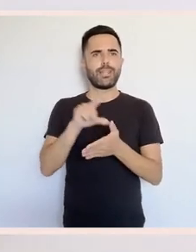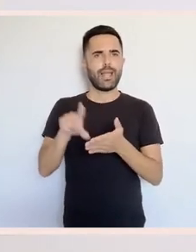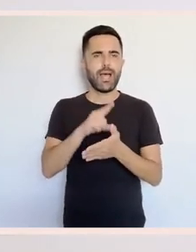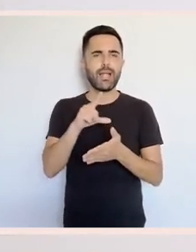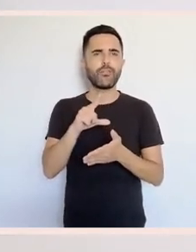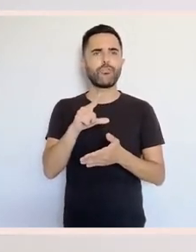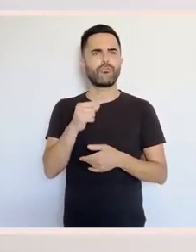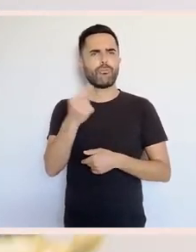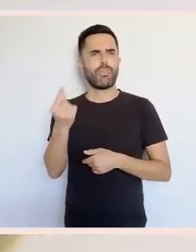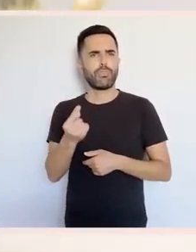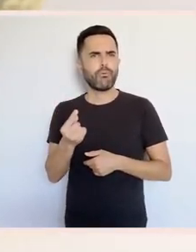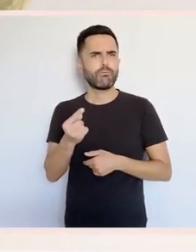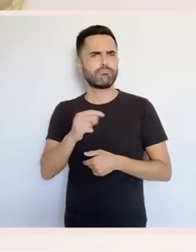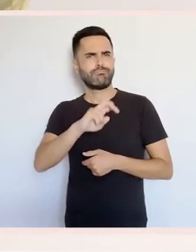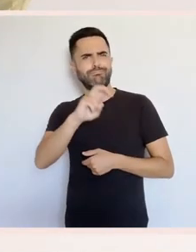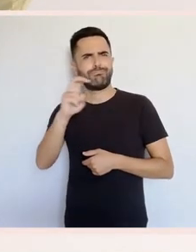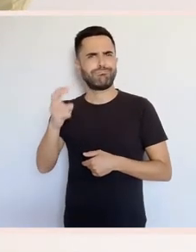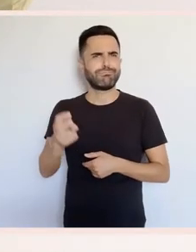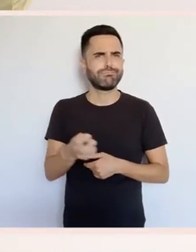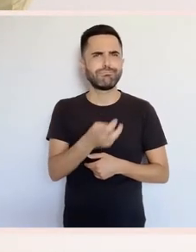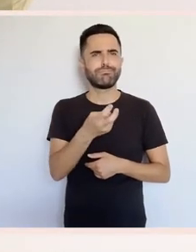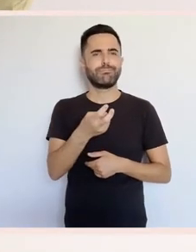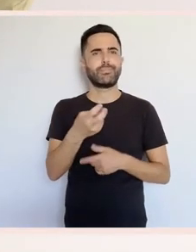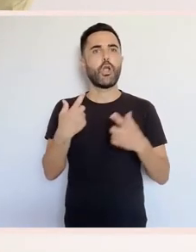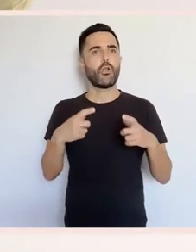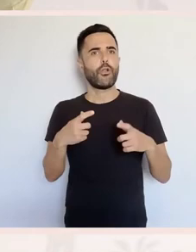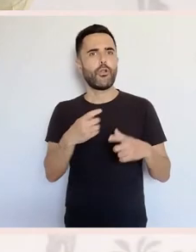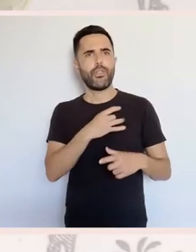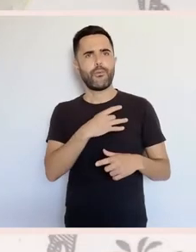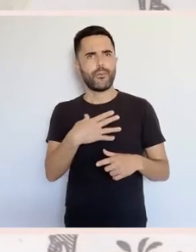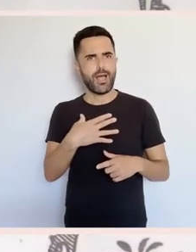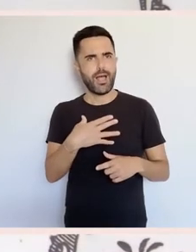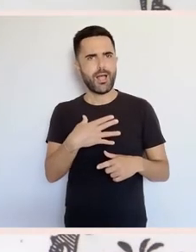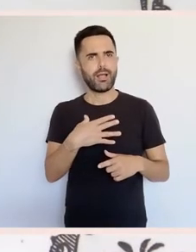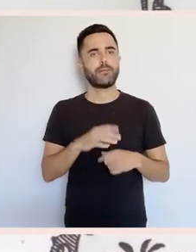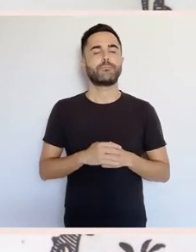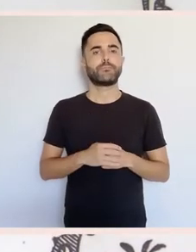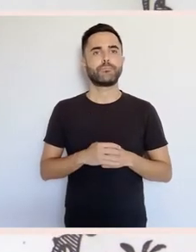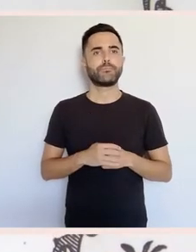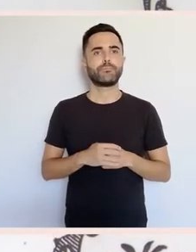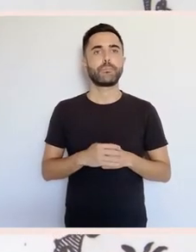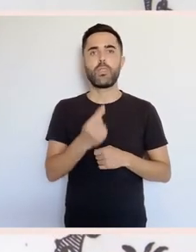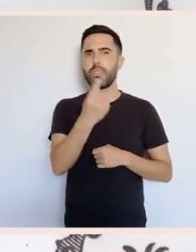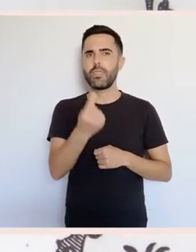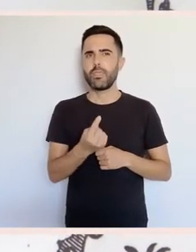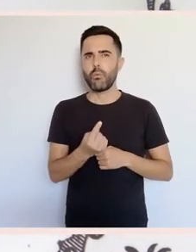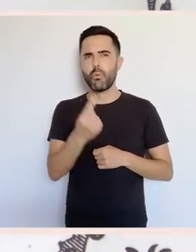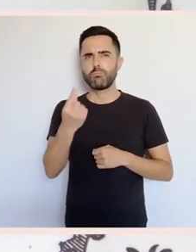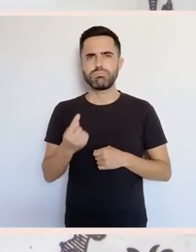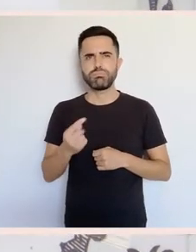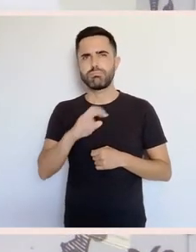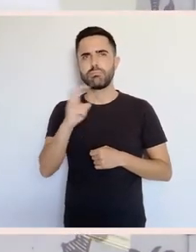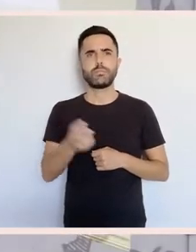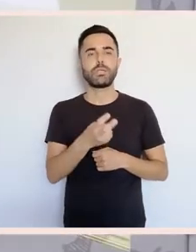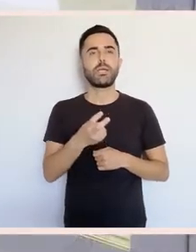branca, é dicir, xa unha serie de motivos, porque ademais sargadelos xa exerce como centro difusor de